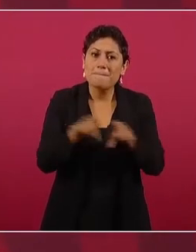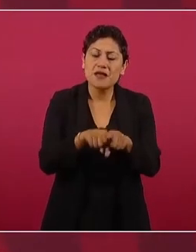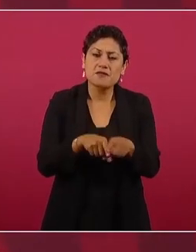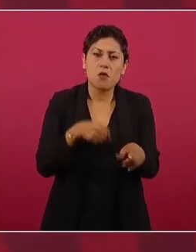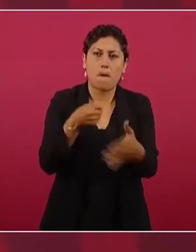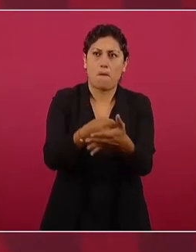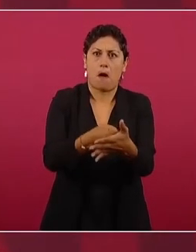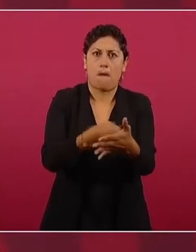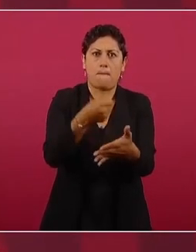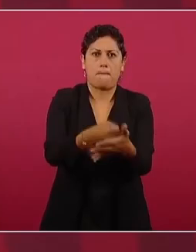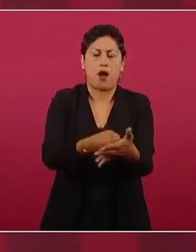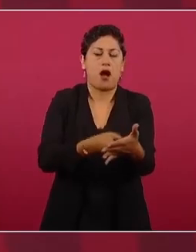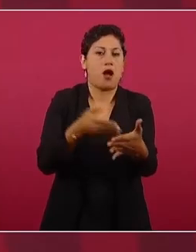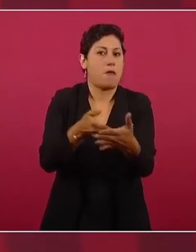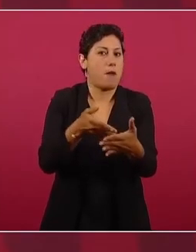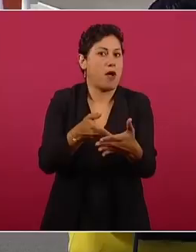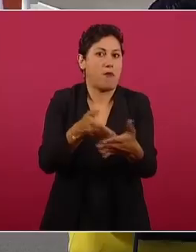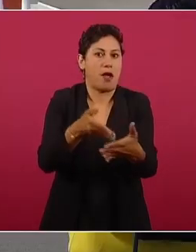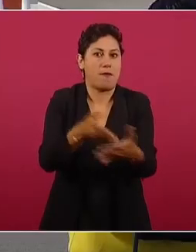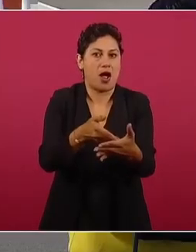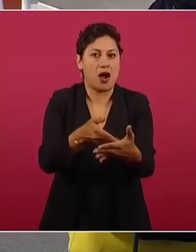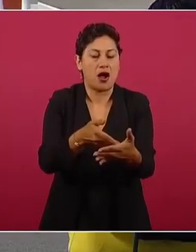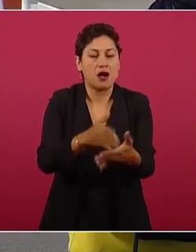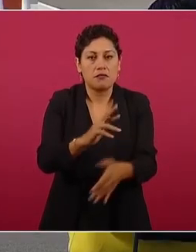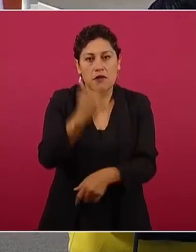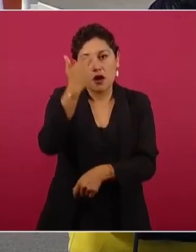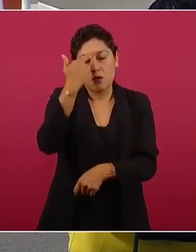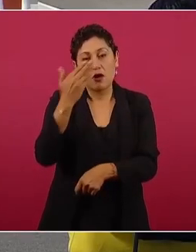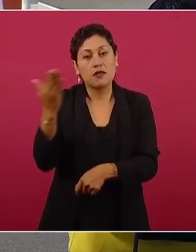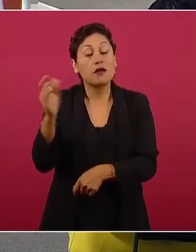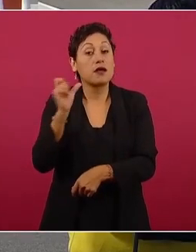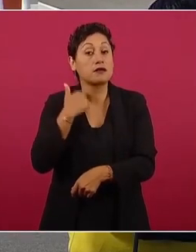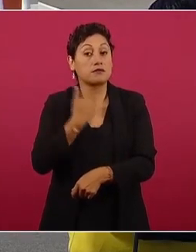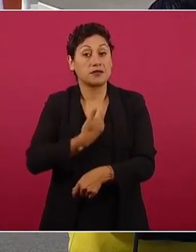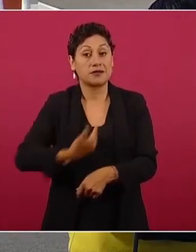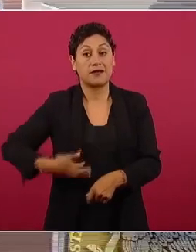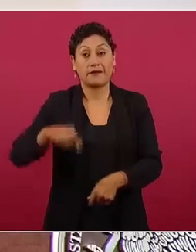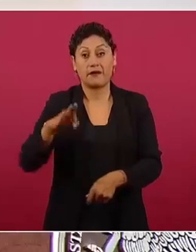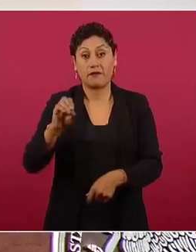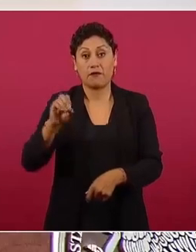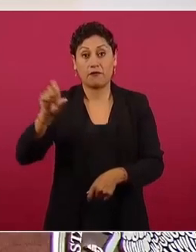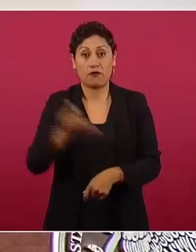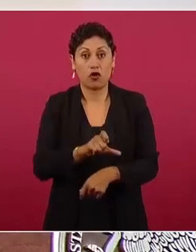A Fox se le metió en la cabeza que yo por ningún motivo